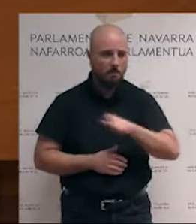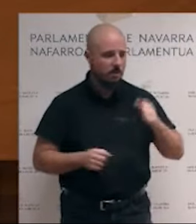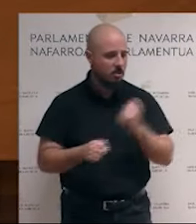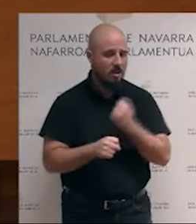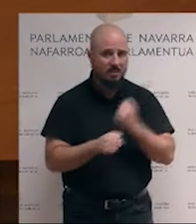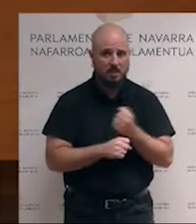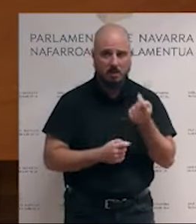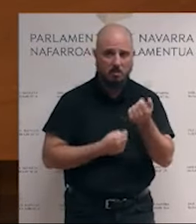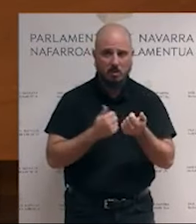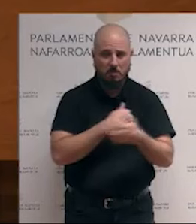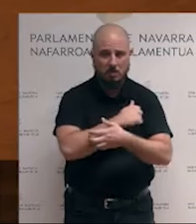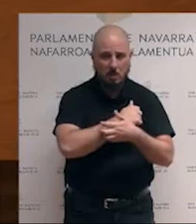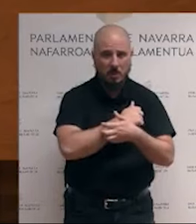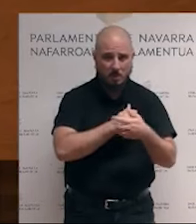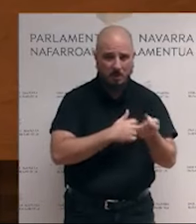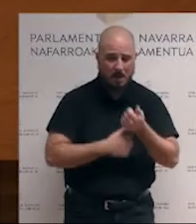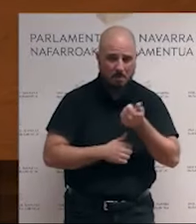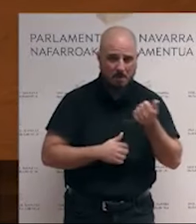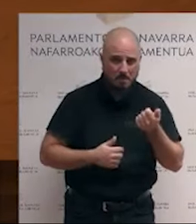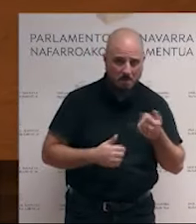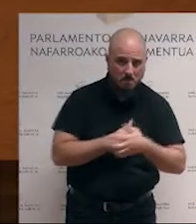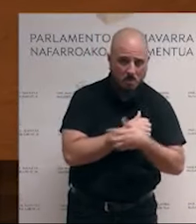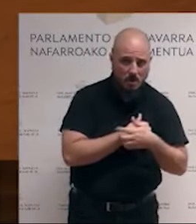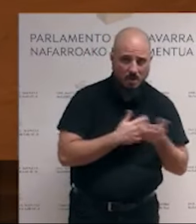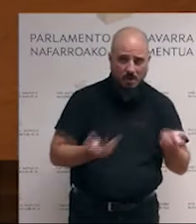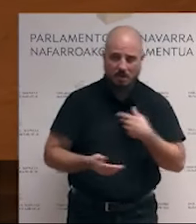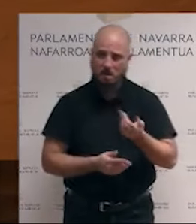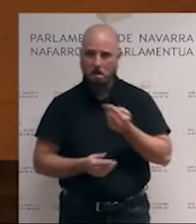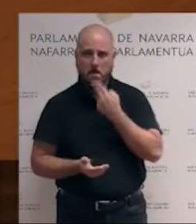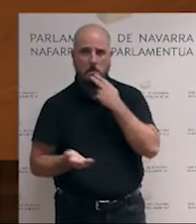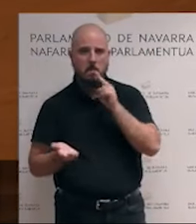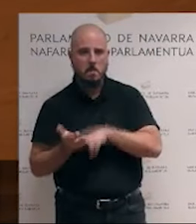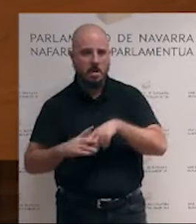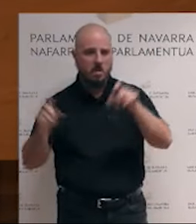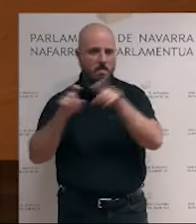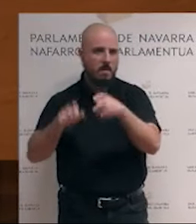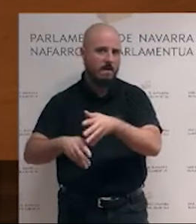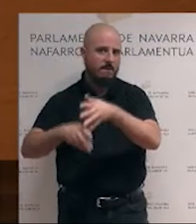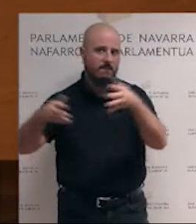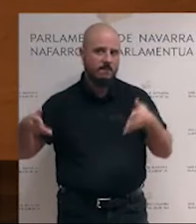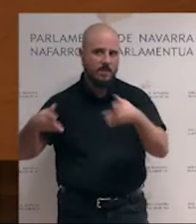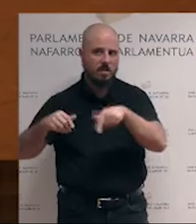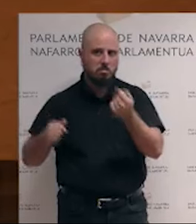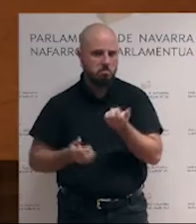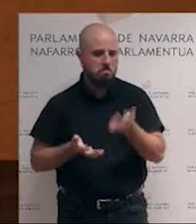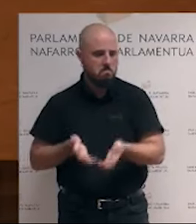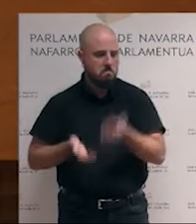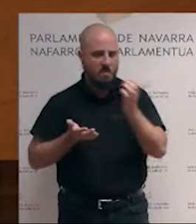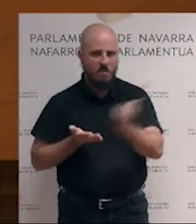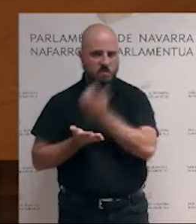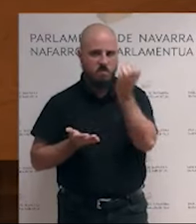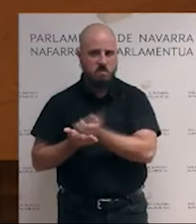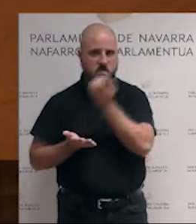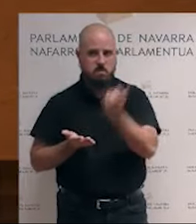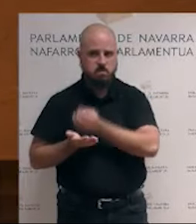día más pobre mientras la banca, las grandes compañías y los oligopolios ven crecer sus beneficios de forma